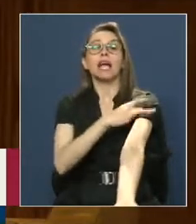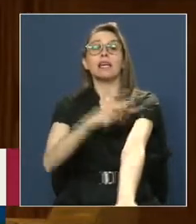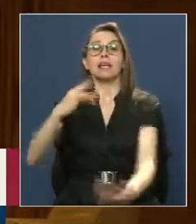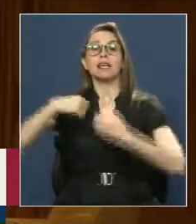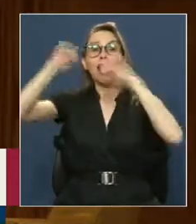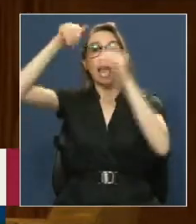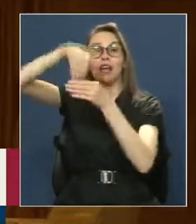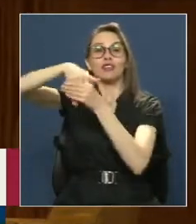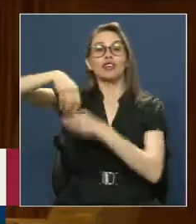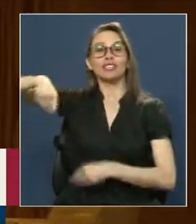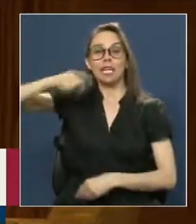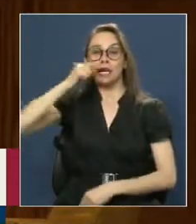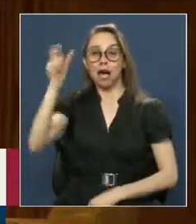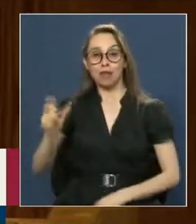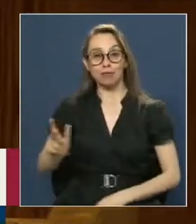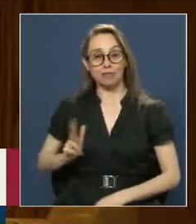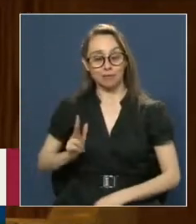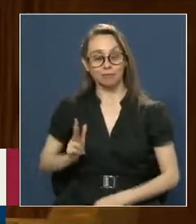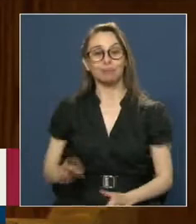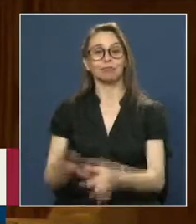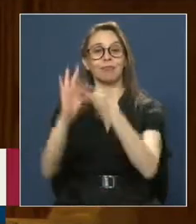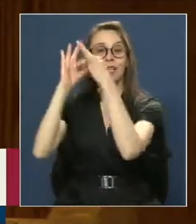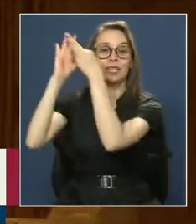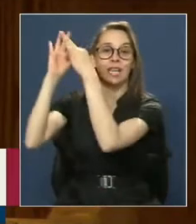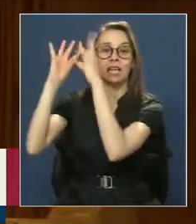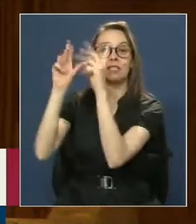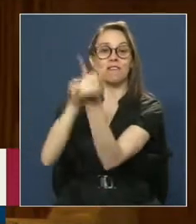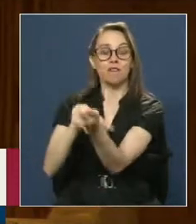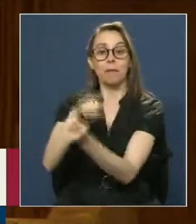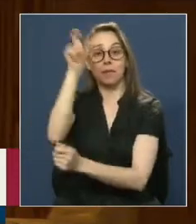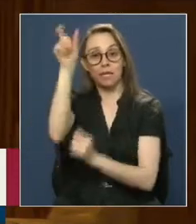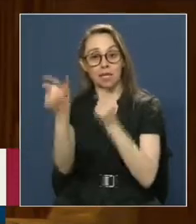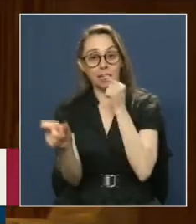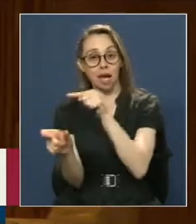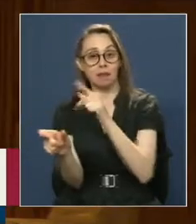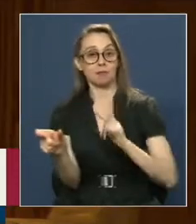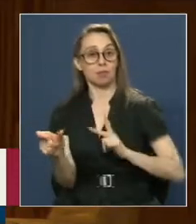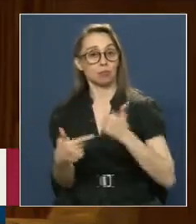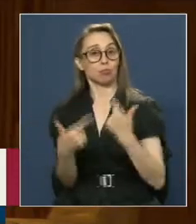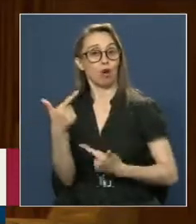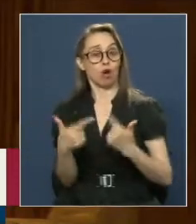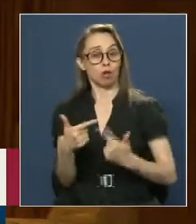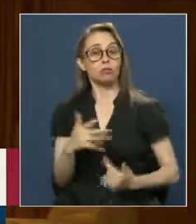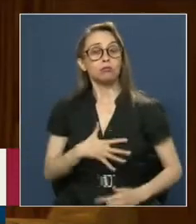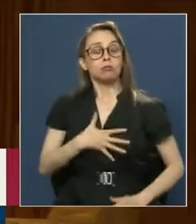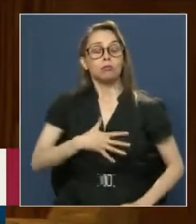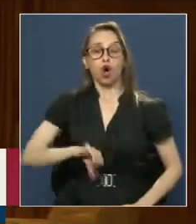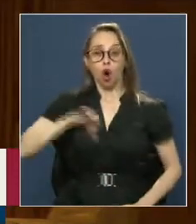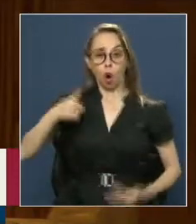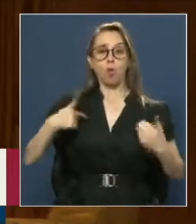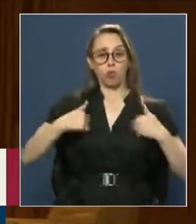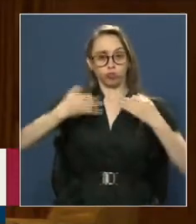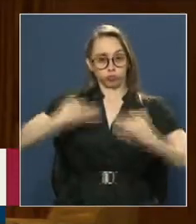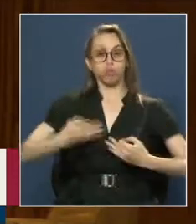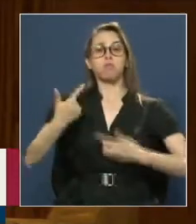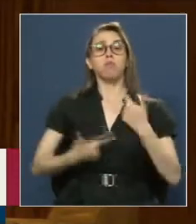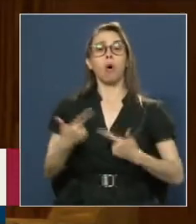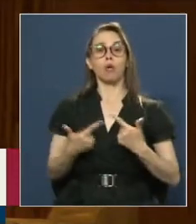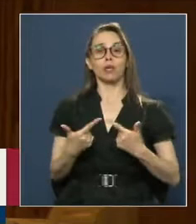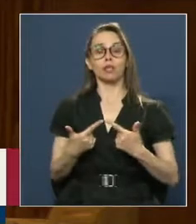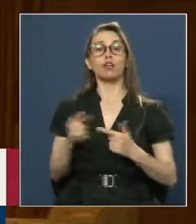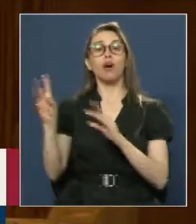Agradezco A la familia De este Político Que sintió Orgullo De serlo Por el